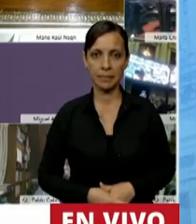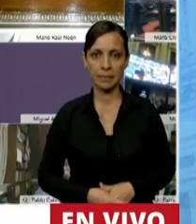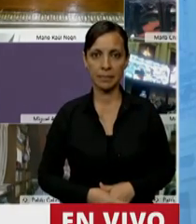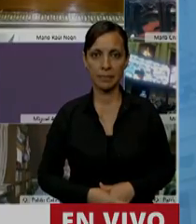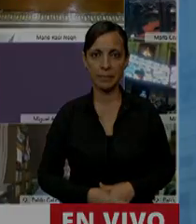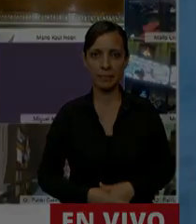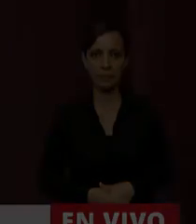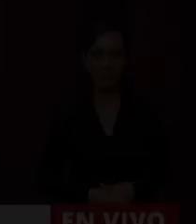Gracias, Diputado.